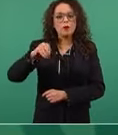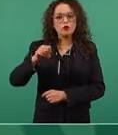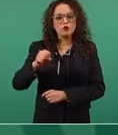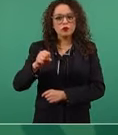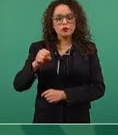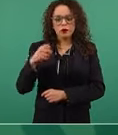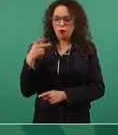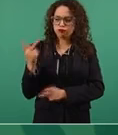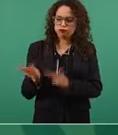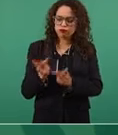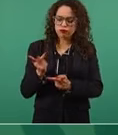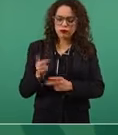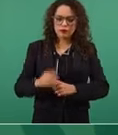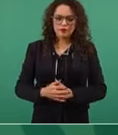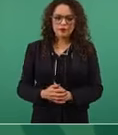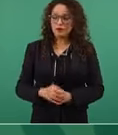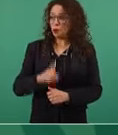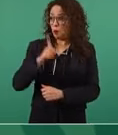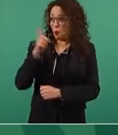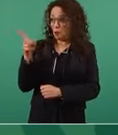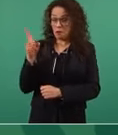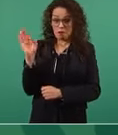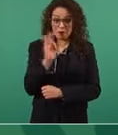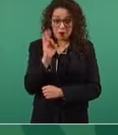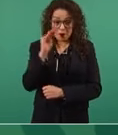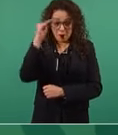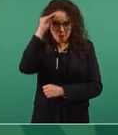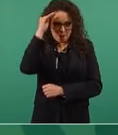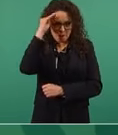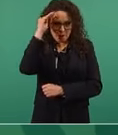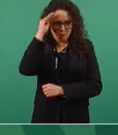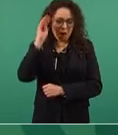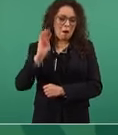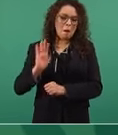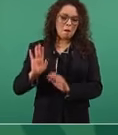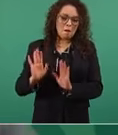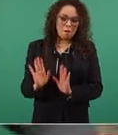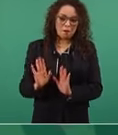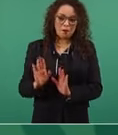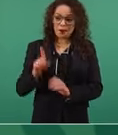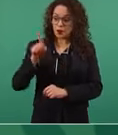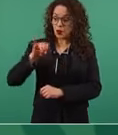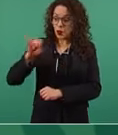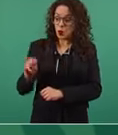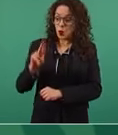pensando de que, como Jorge,